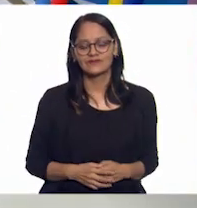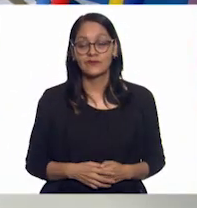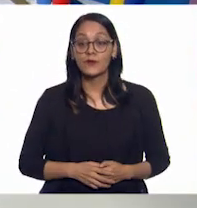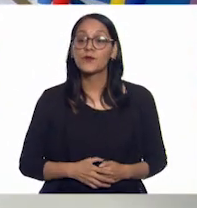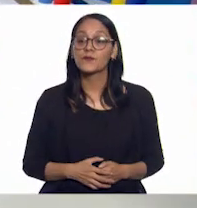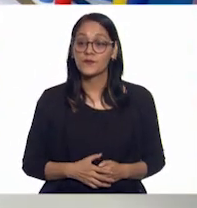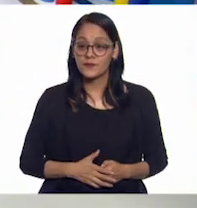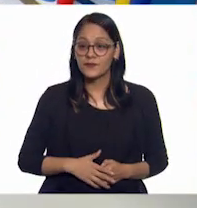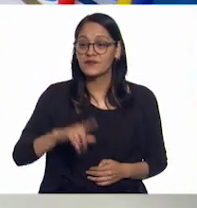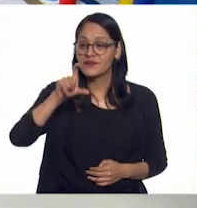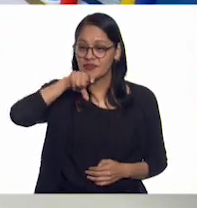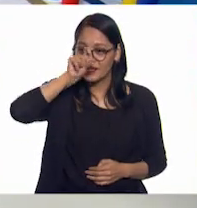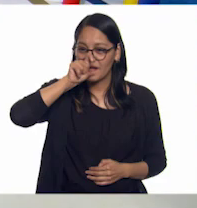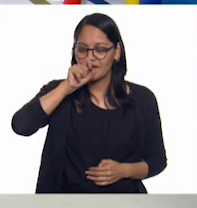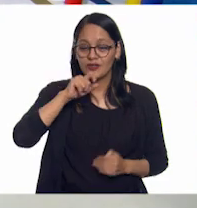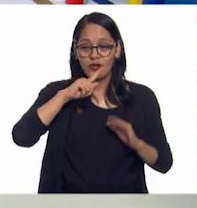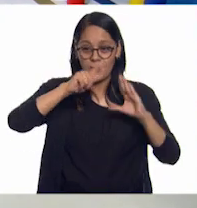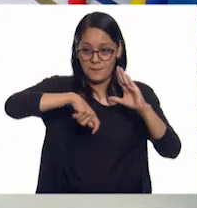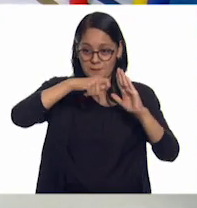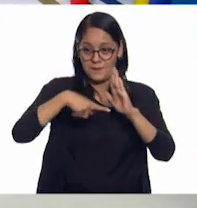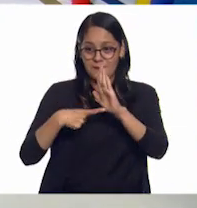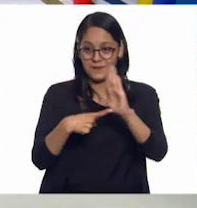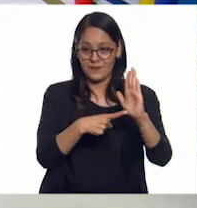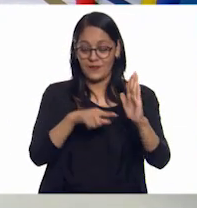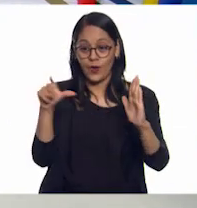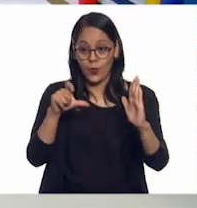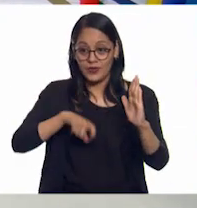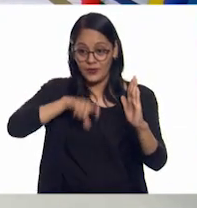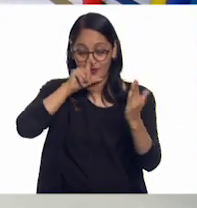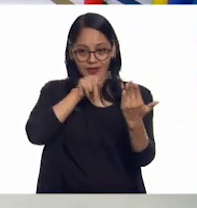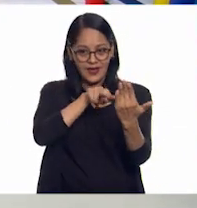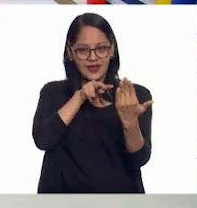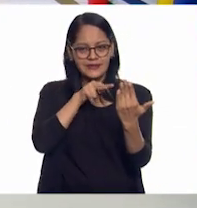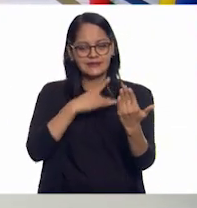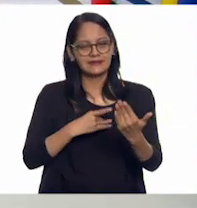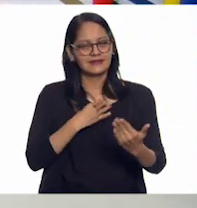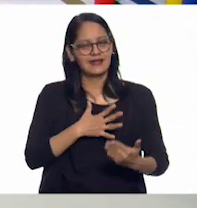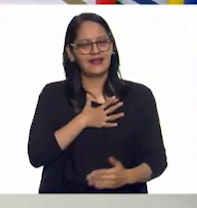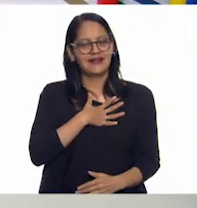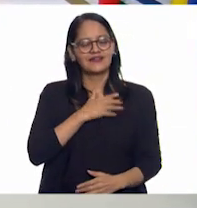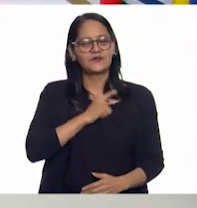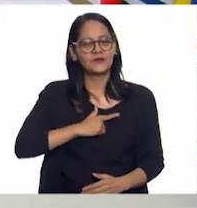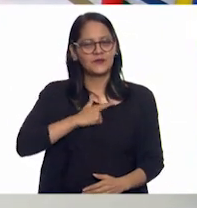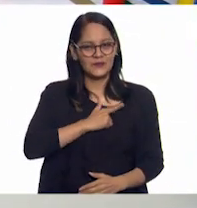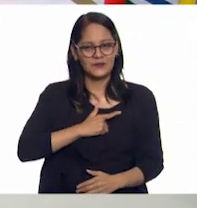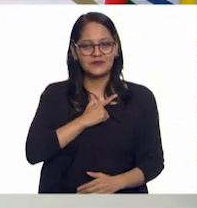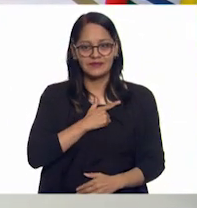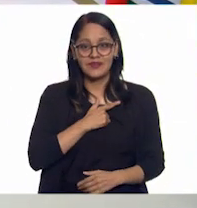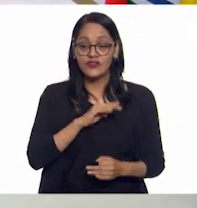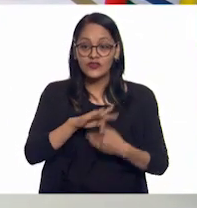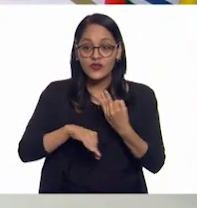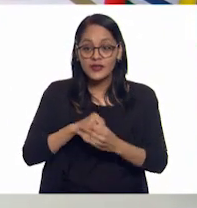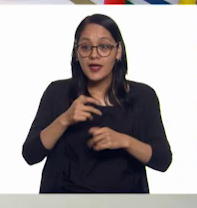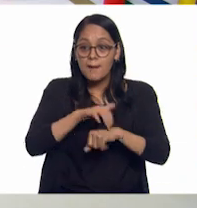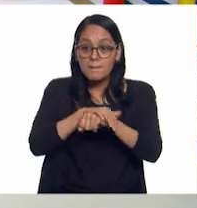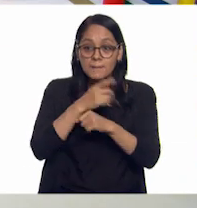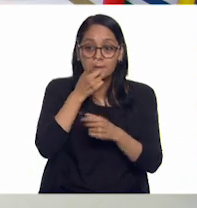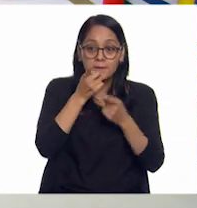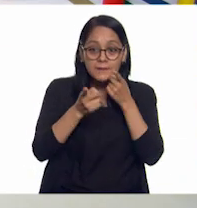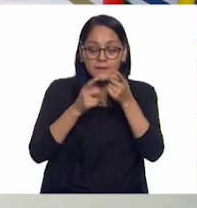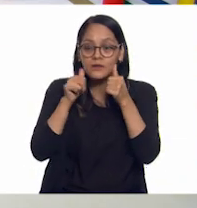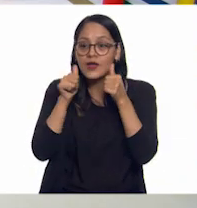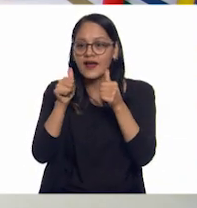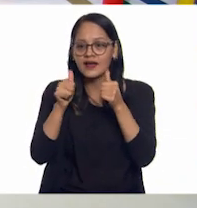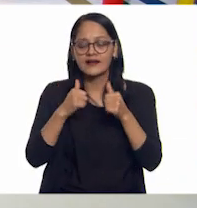Lolo le va a encantar este documental. Estoy seguro que se va a sentir conmovido al escuchar todo lo que dicen sus amigos sobre él.